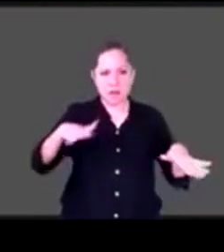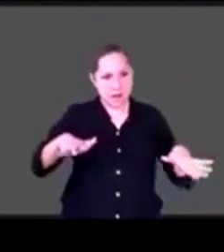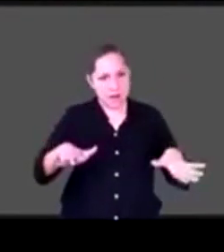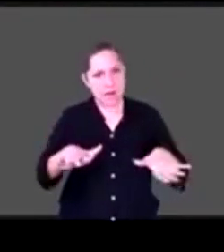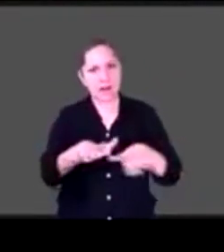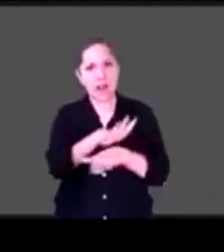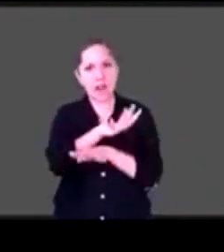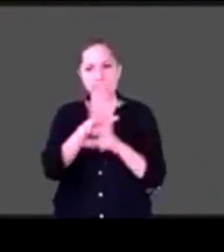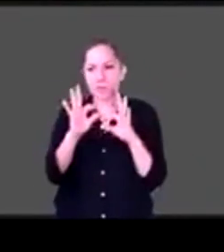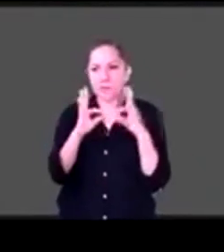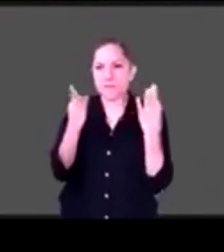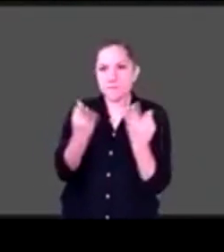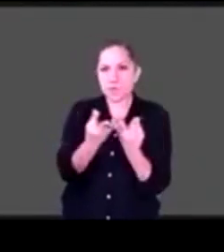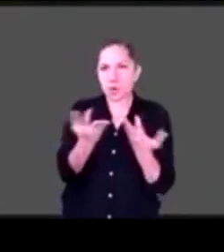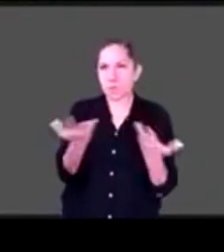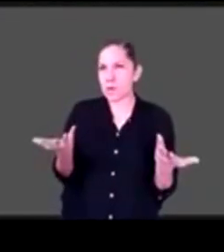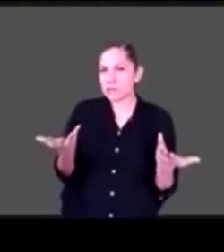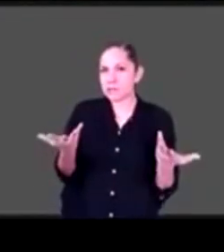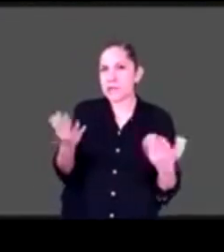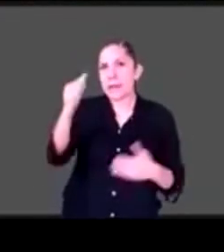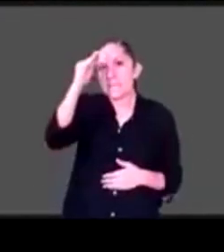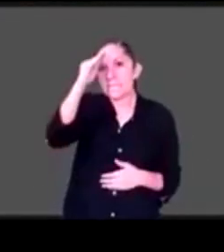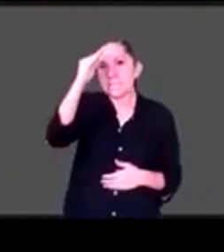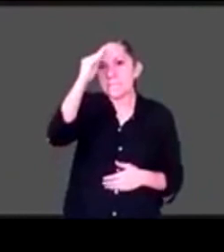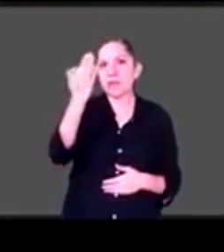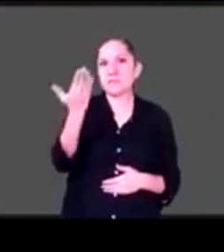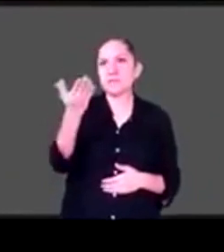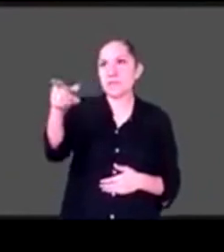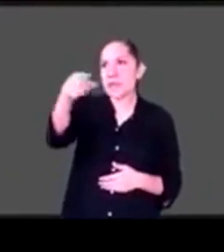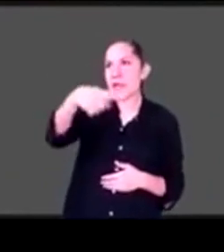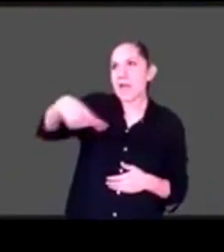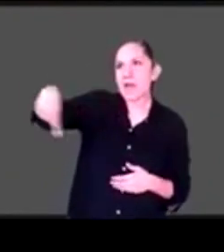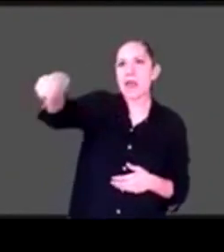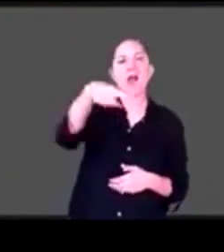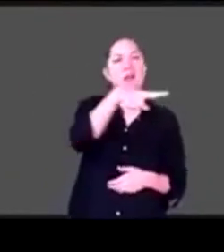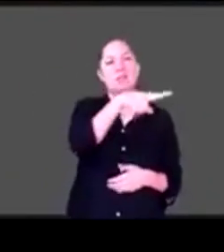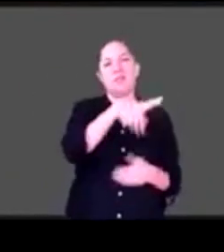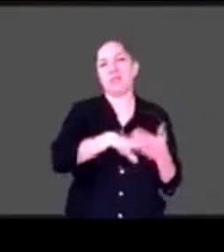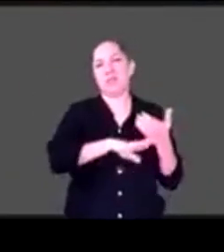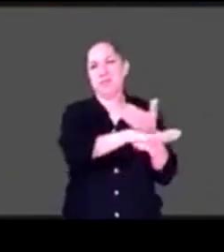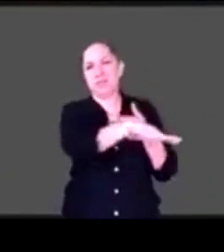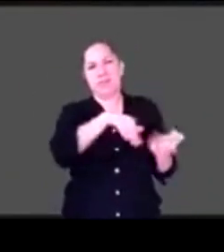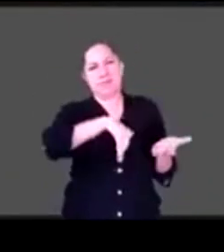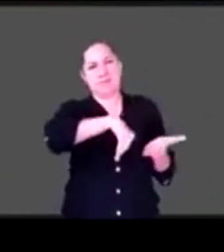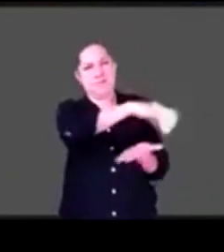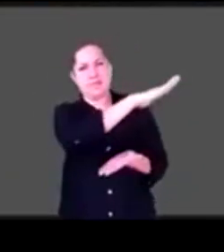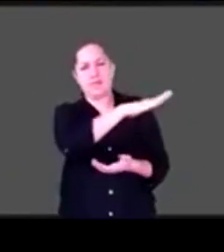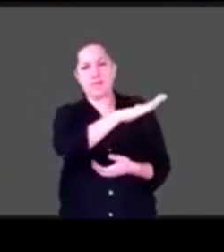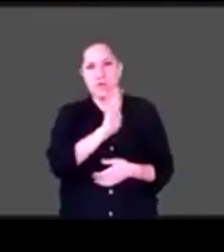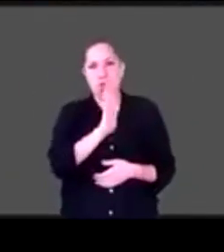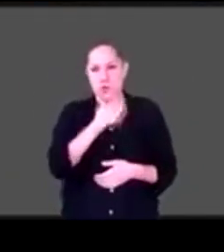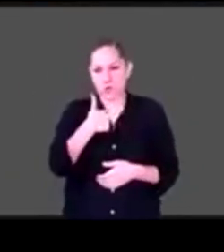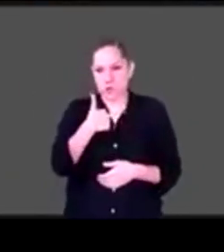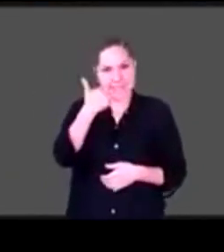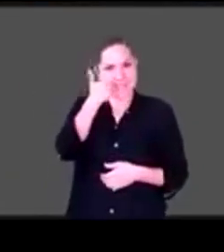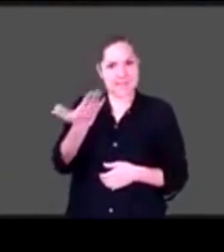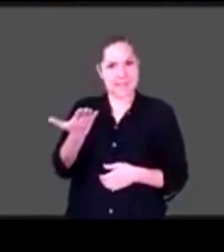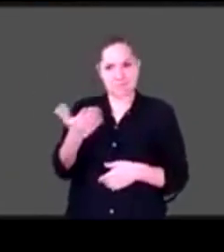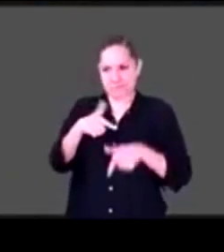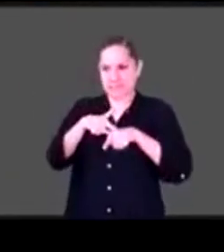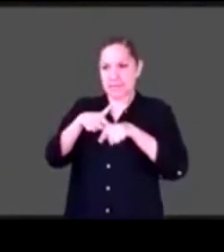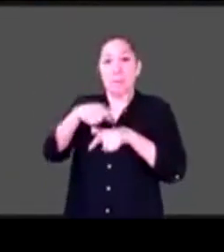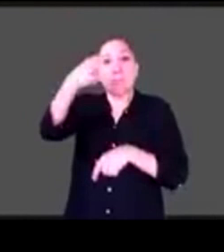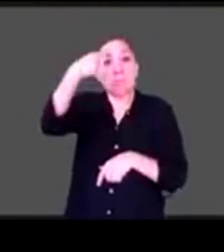ser necesario y esencial, no para salir a la calle, sino para ser esencial y